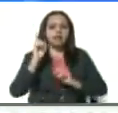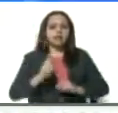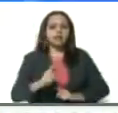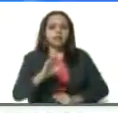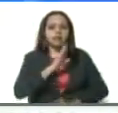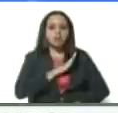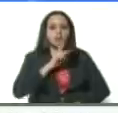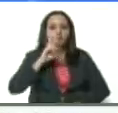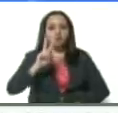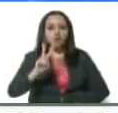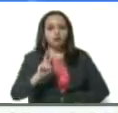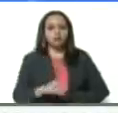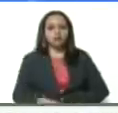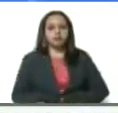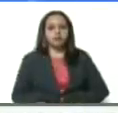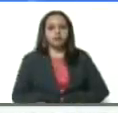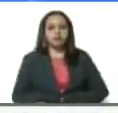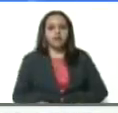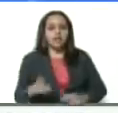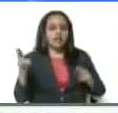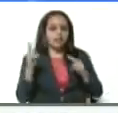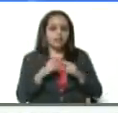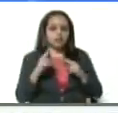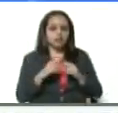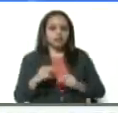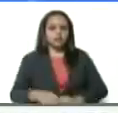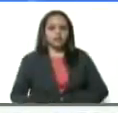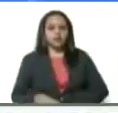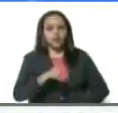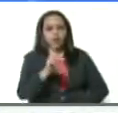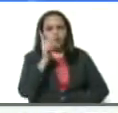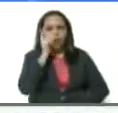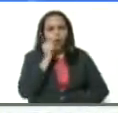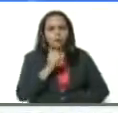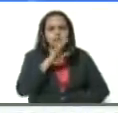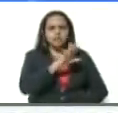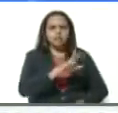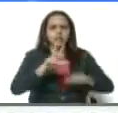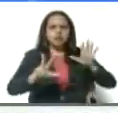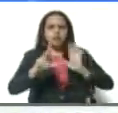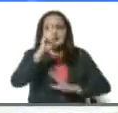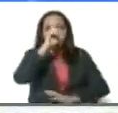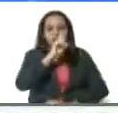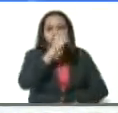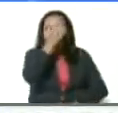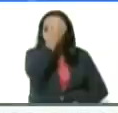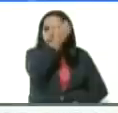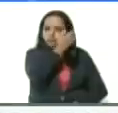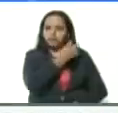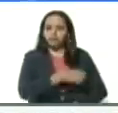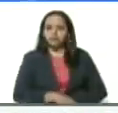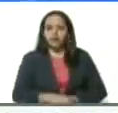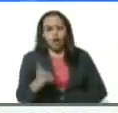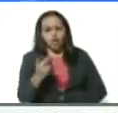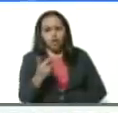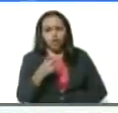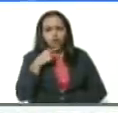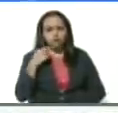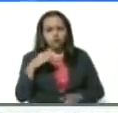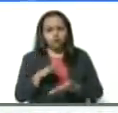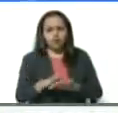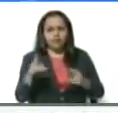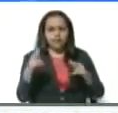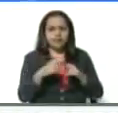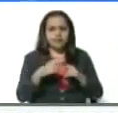dos casos en el estado Táchira. Uno es un señor de 58 años. En realidad, los dos fallecidos del estado